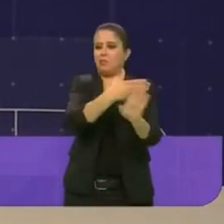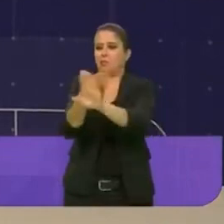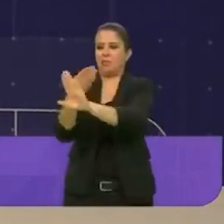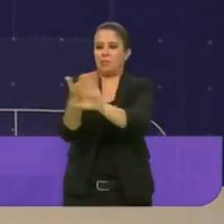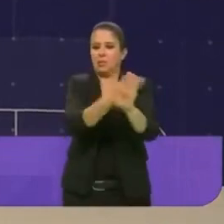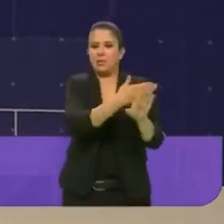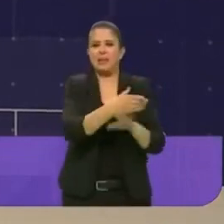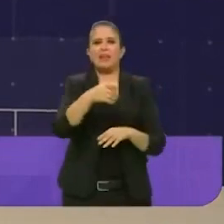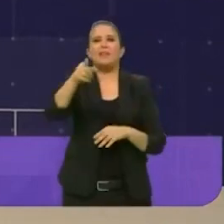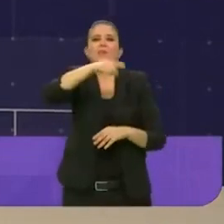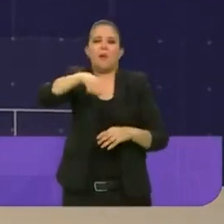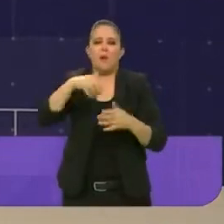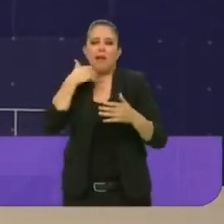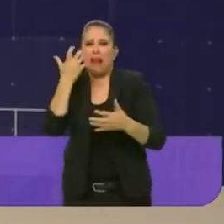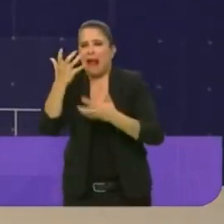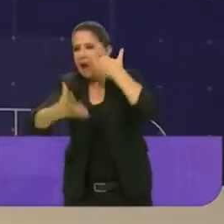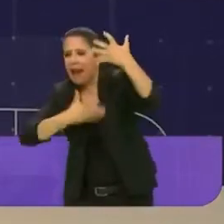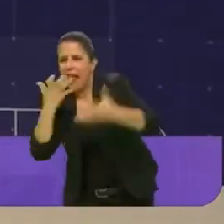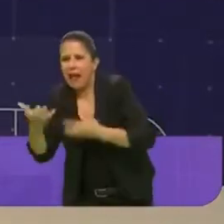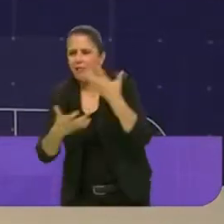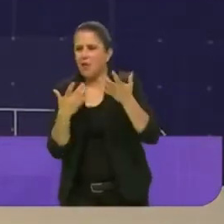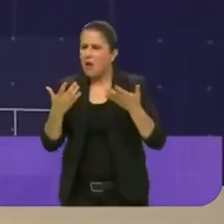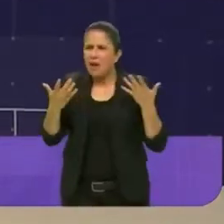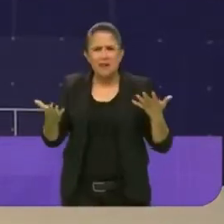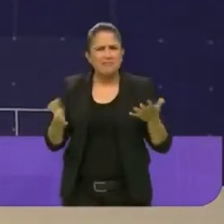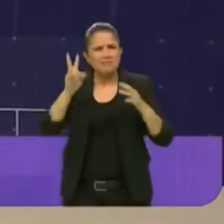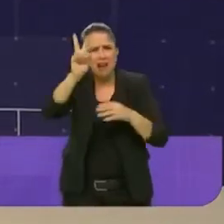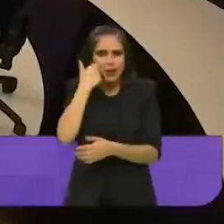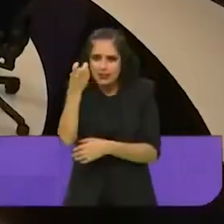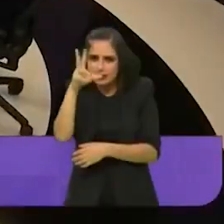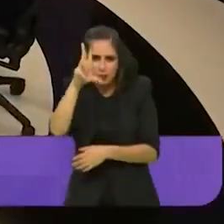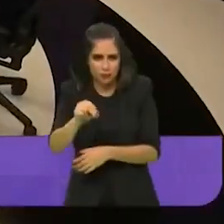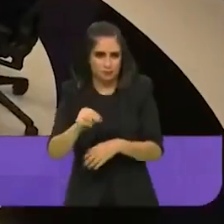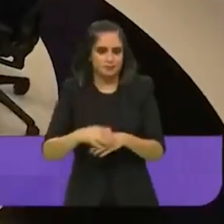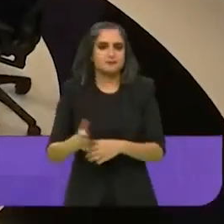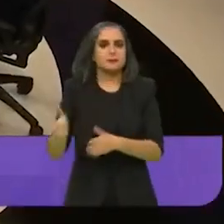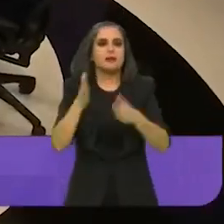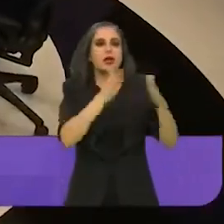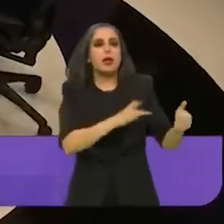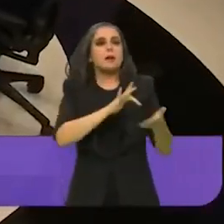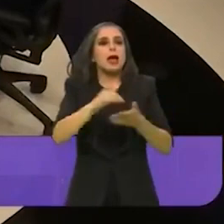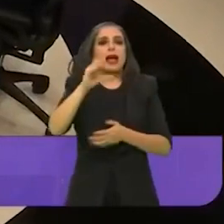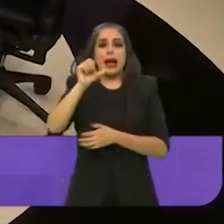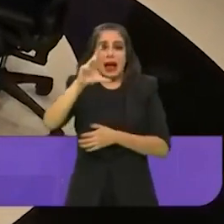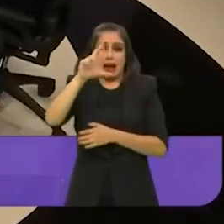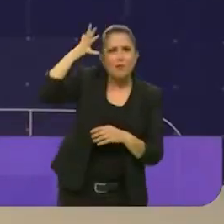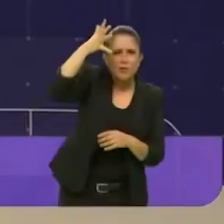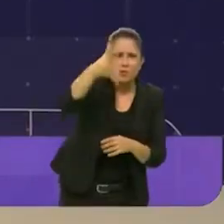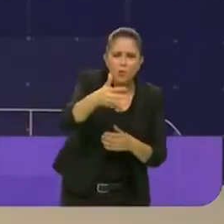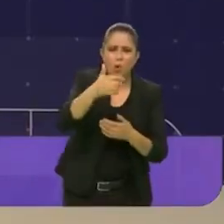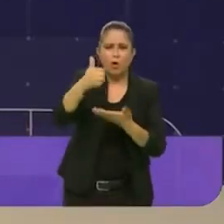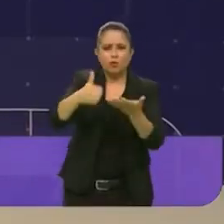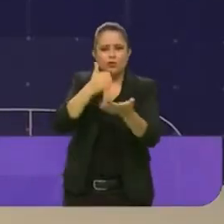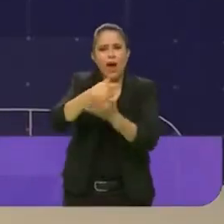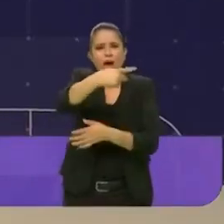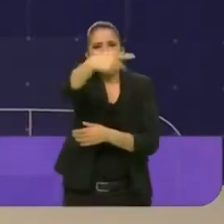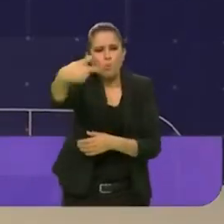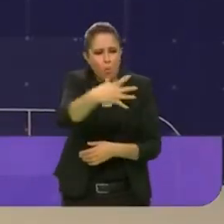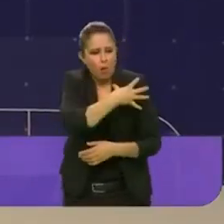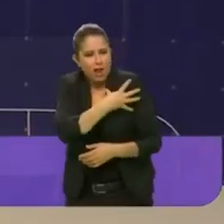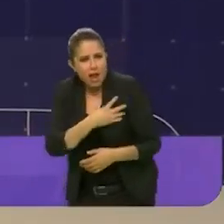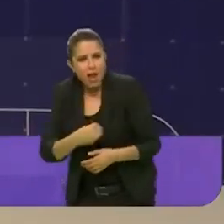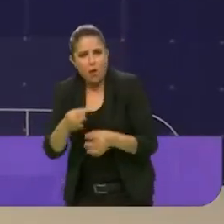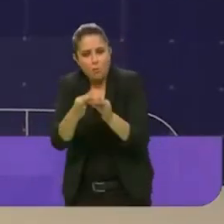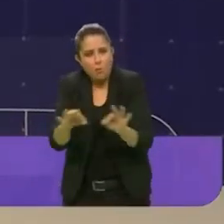quieren adjetivos, quieren gritos. Discutamos los temas de a de veras. Ya con las palomitas en la mesa, las propuestas de